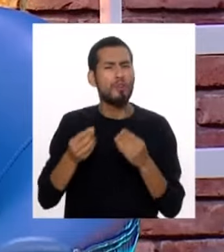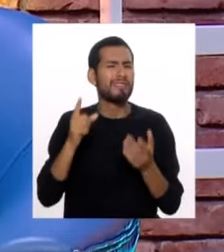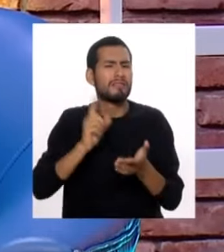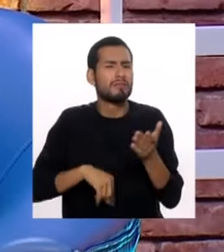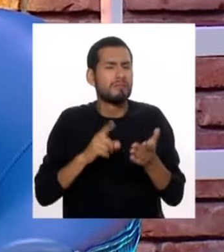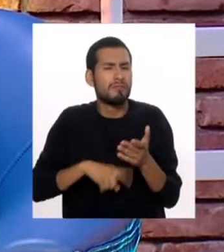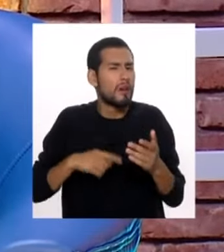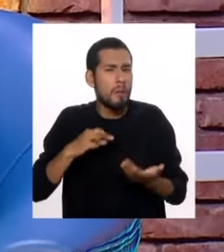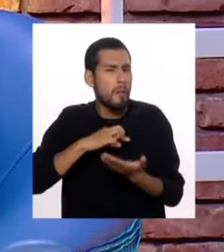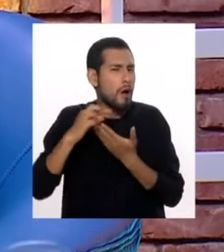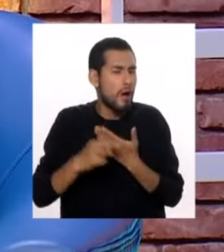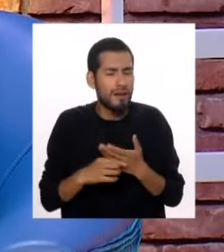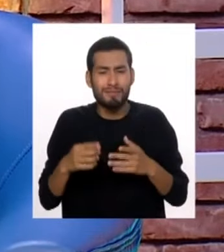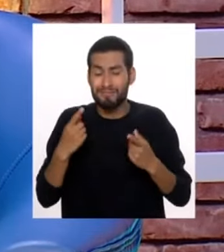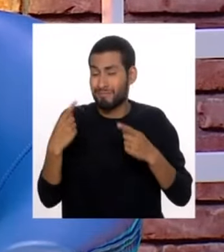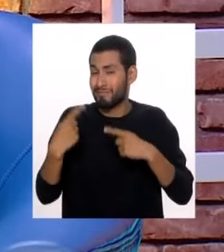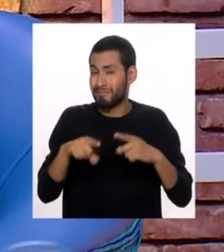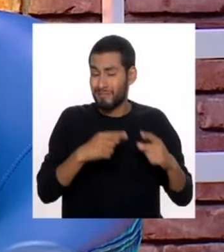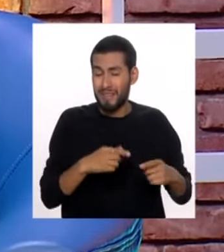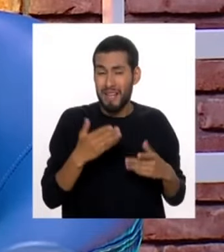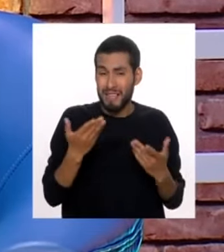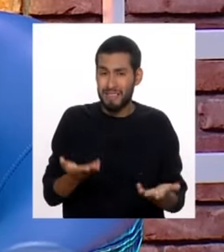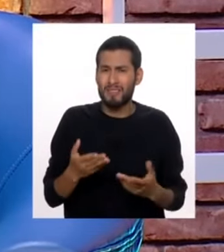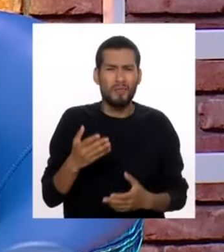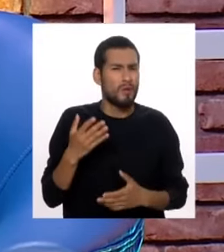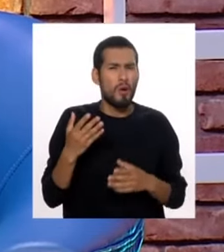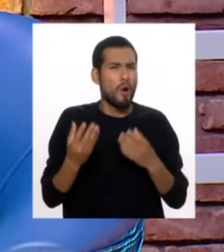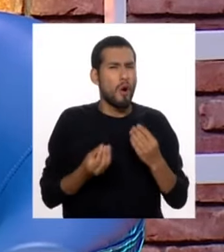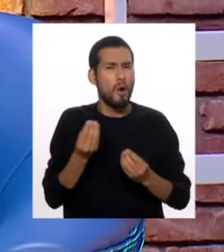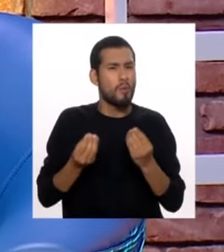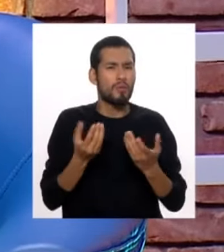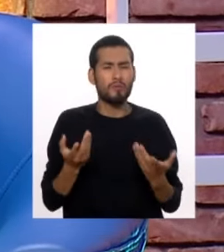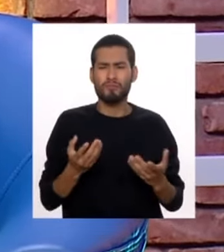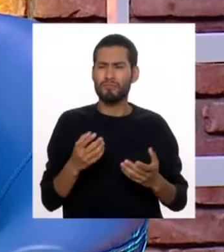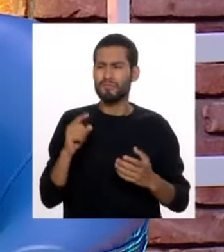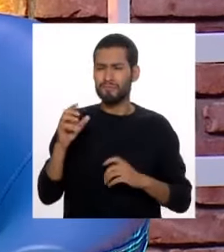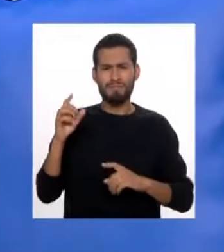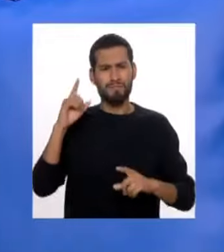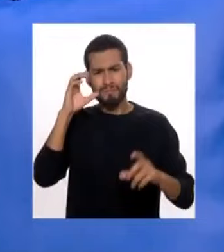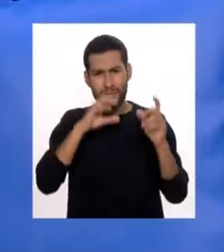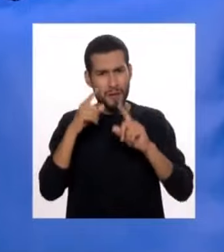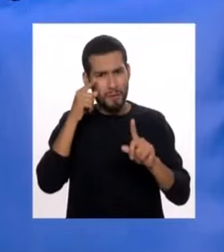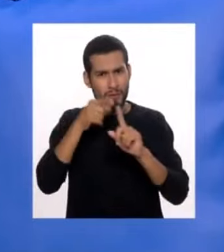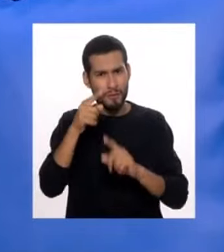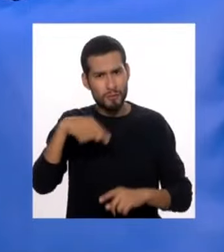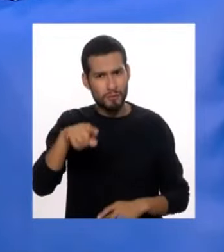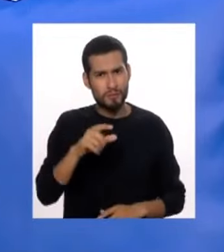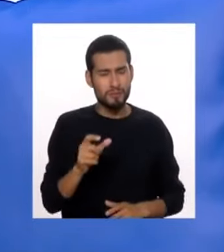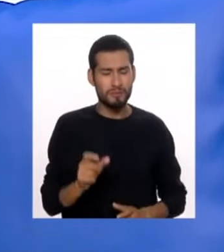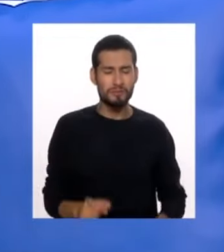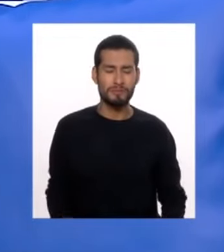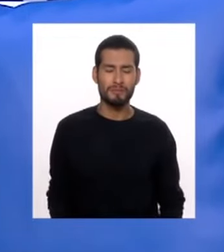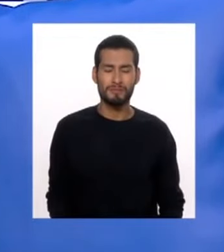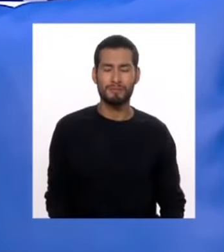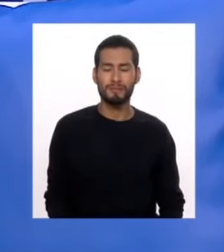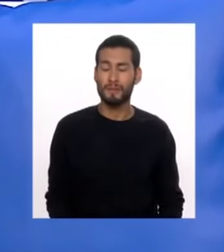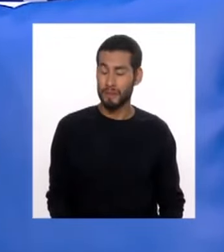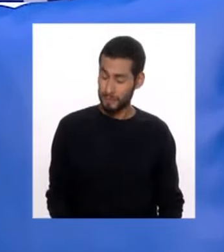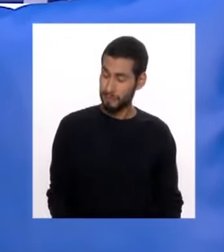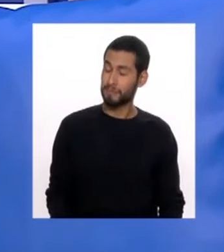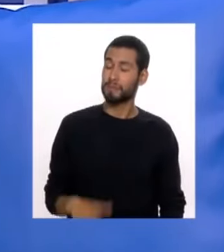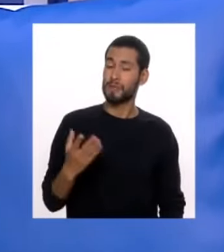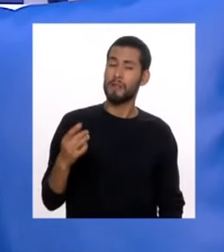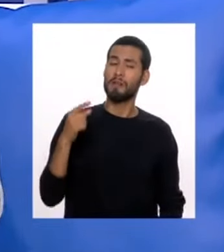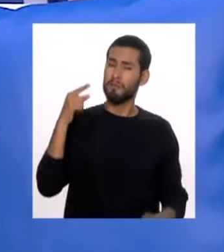hacer, mejor dicho, ante una situación así? ¿Cómo enfrentarlos, cómo buscarlos a ustedes? Exacto. Primero,